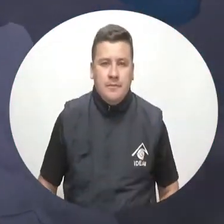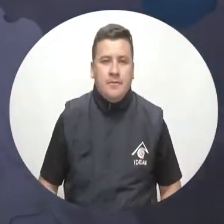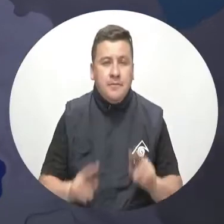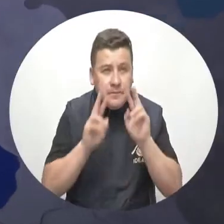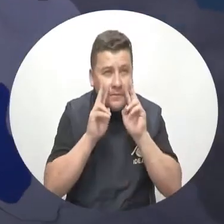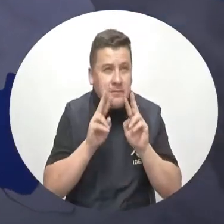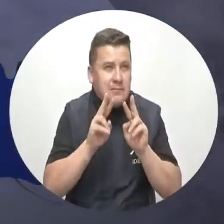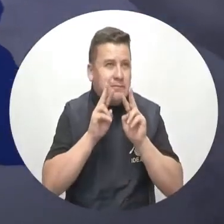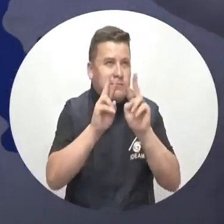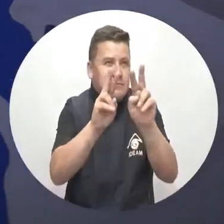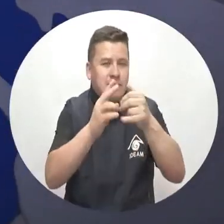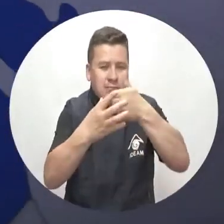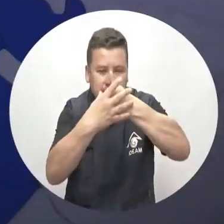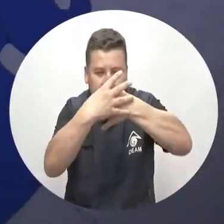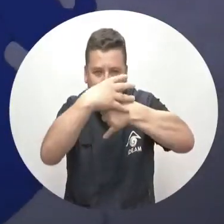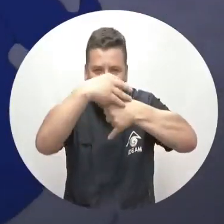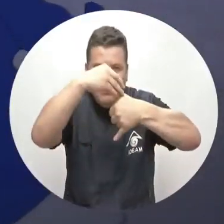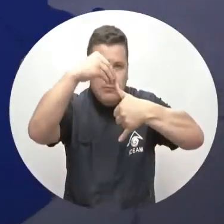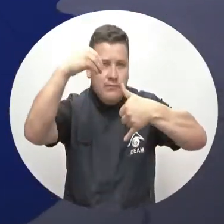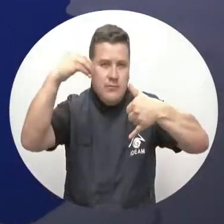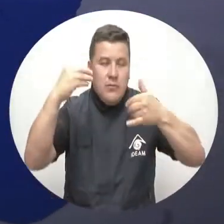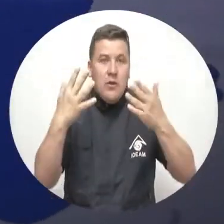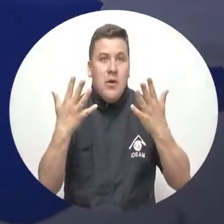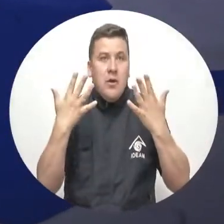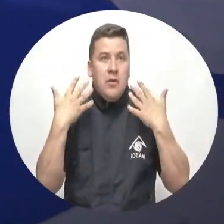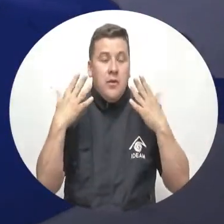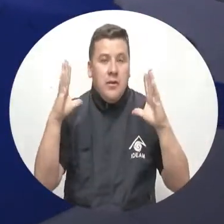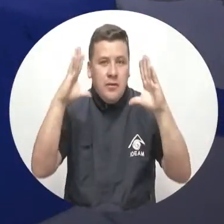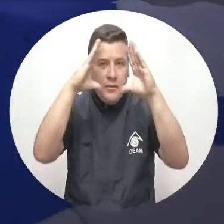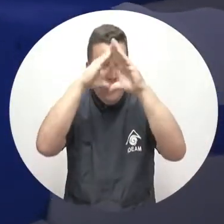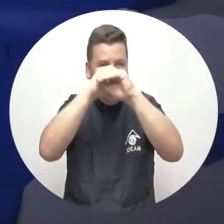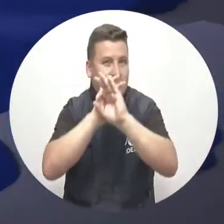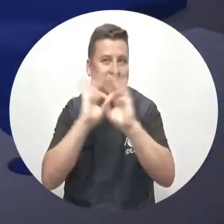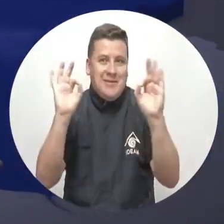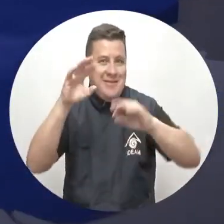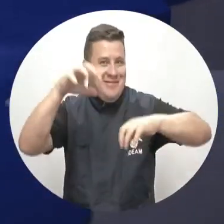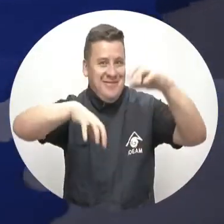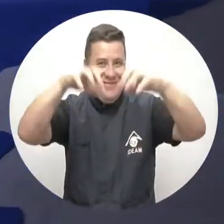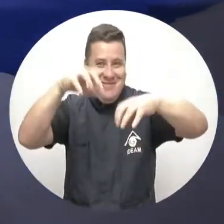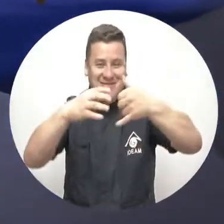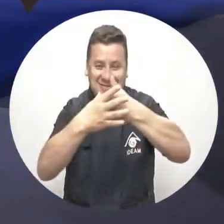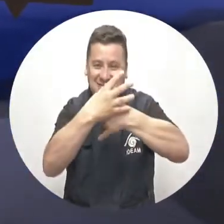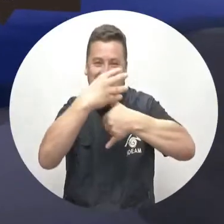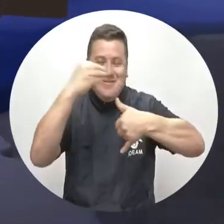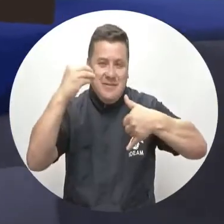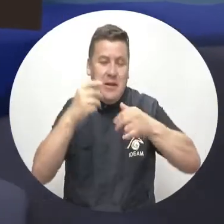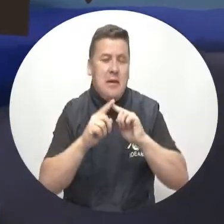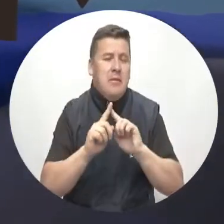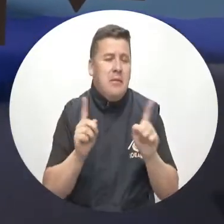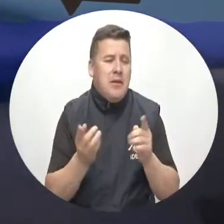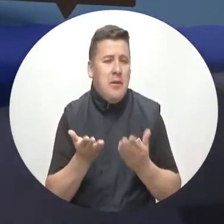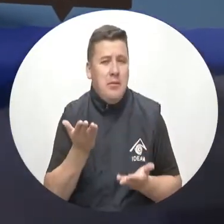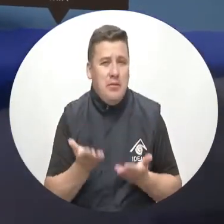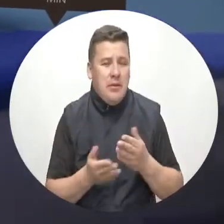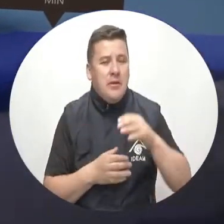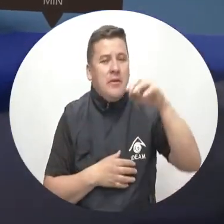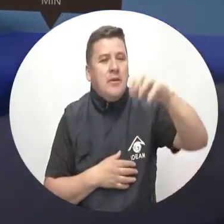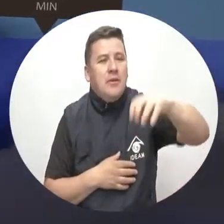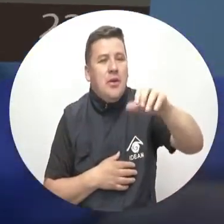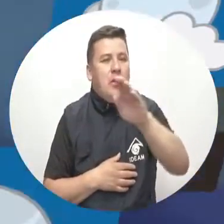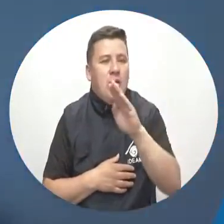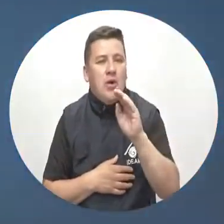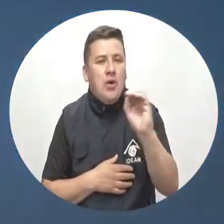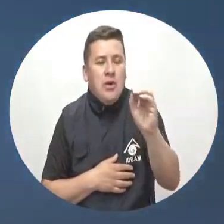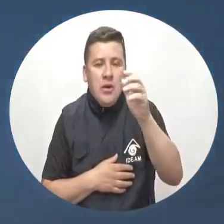Una cálida y agradable noche sin lluvia se espera para el Caribe colombiano, aunque es posible que llueva sobre el occidente de Córdoba y en la Sierra